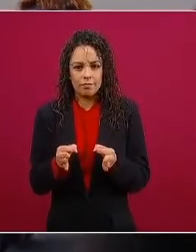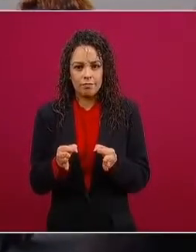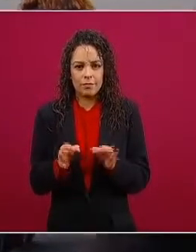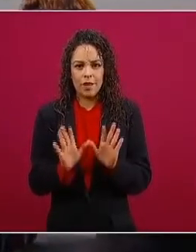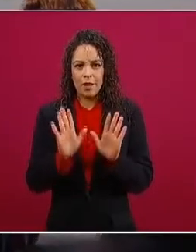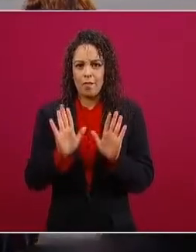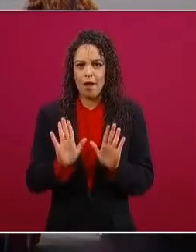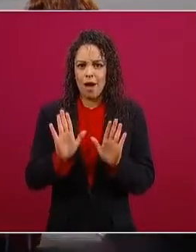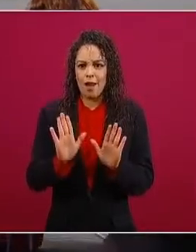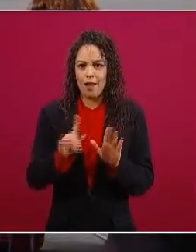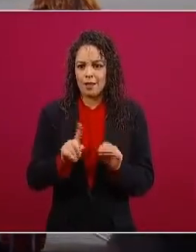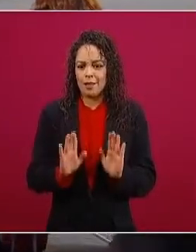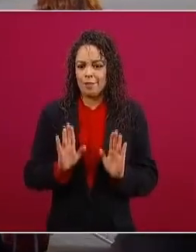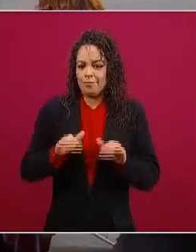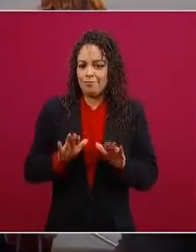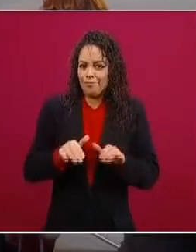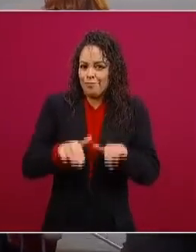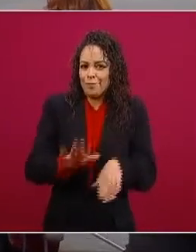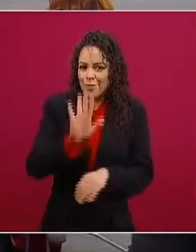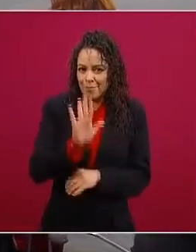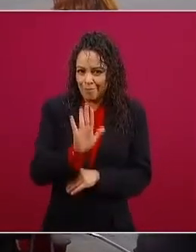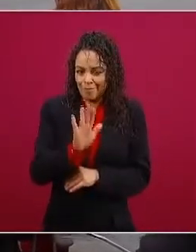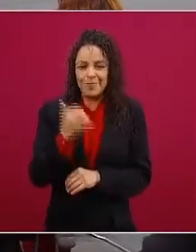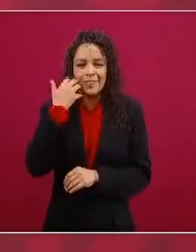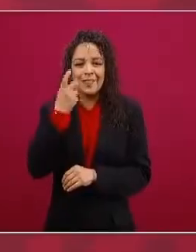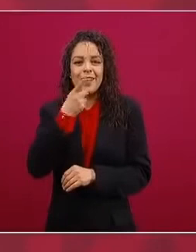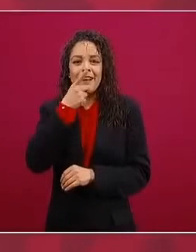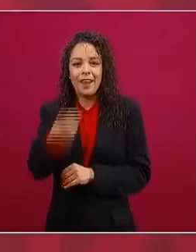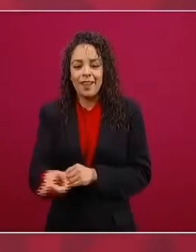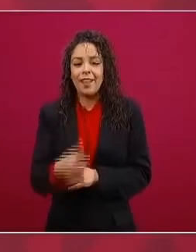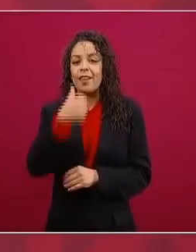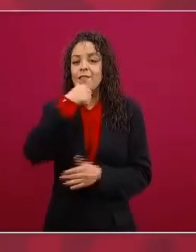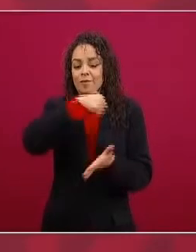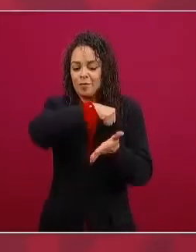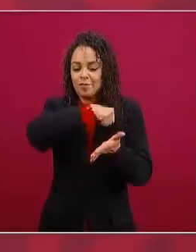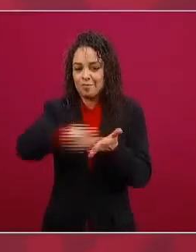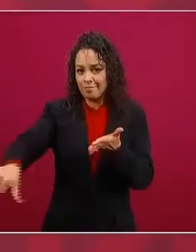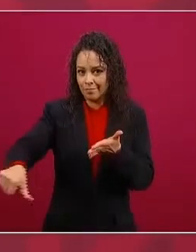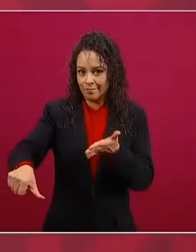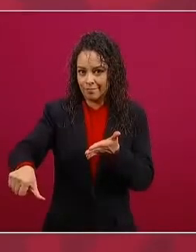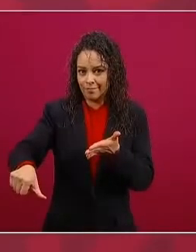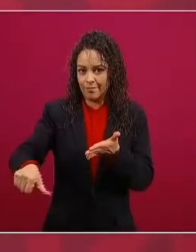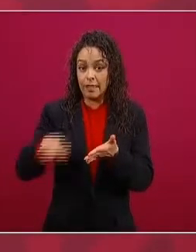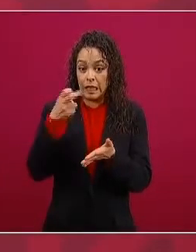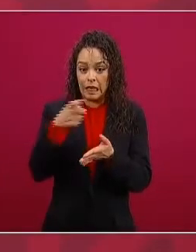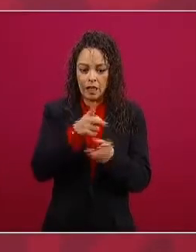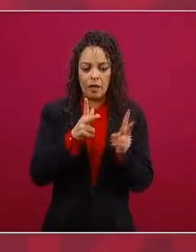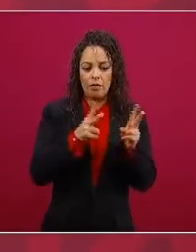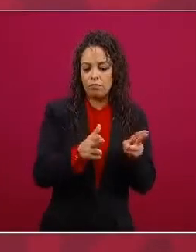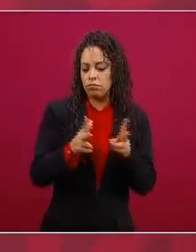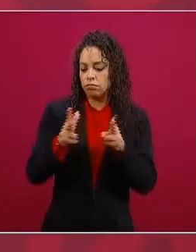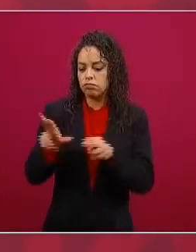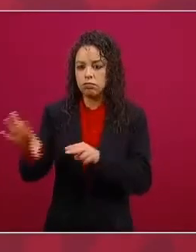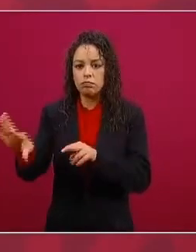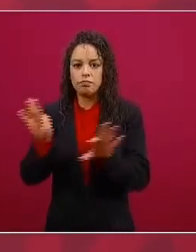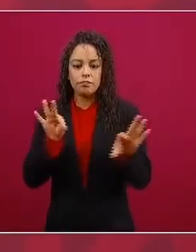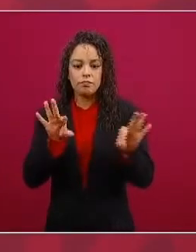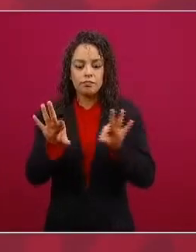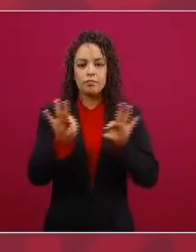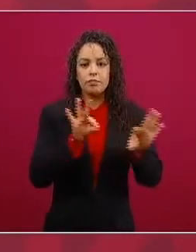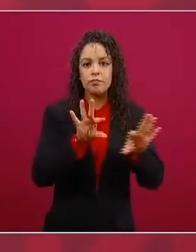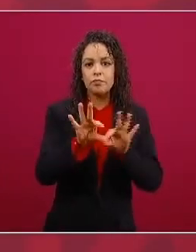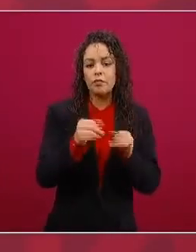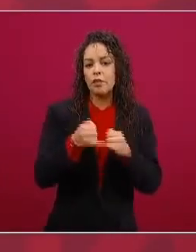para no hablar de censura y entonces ahí seleccionan entonces no es culpa del